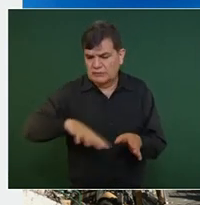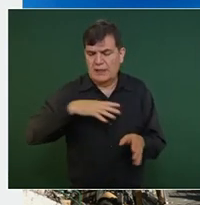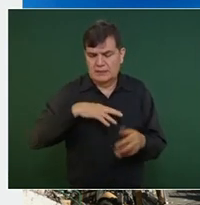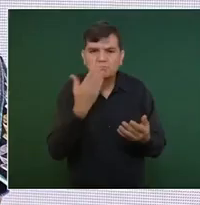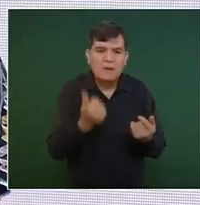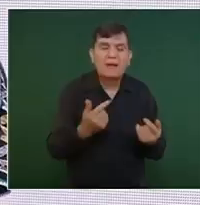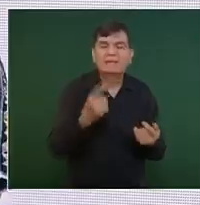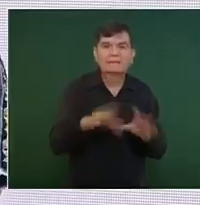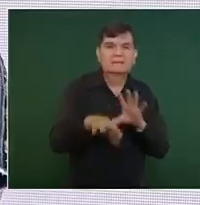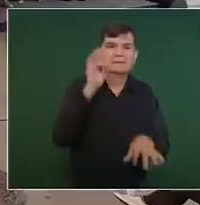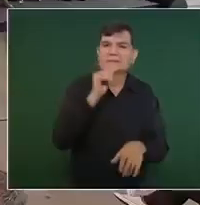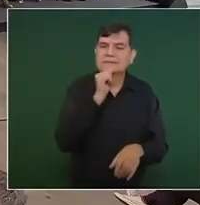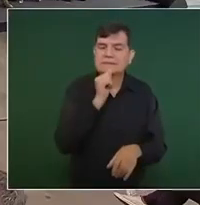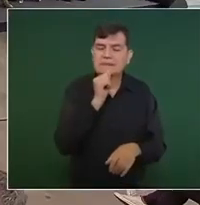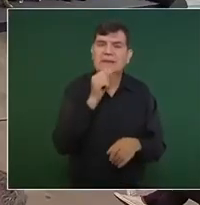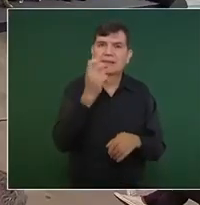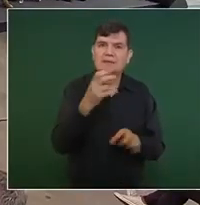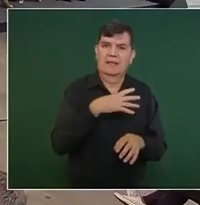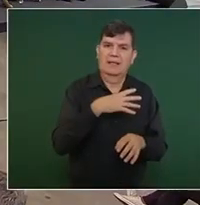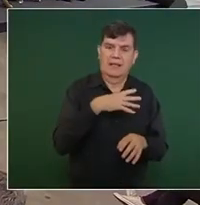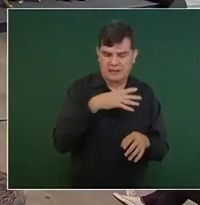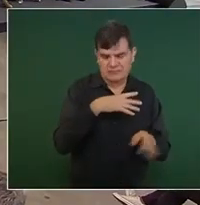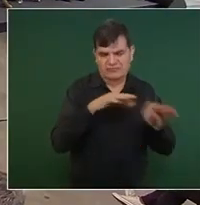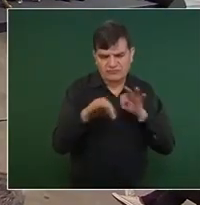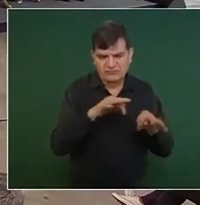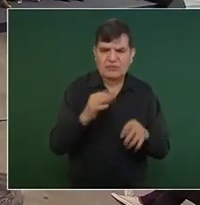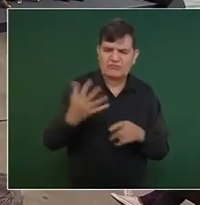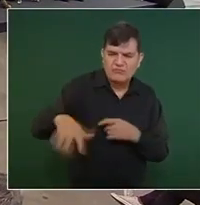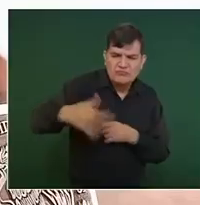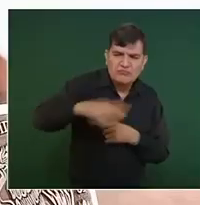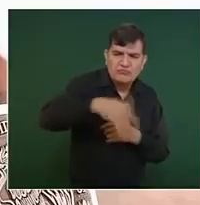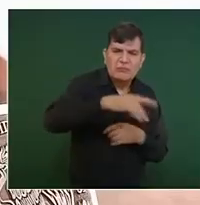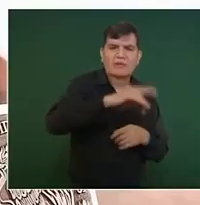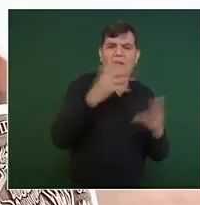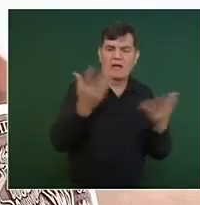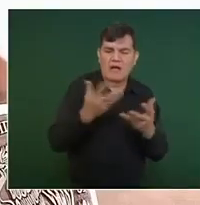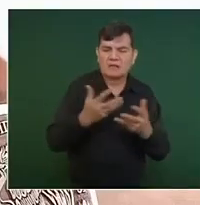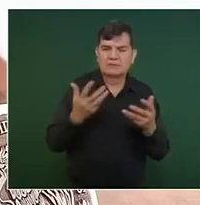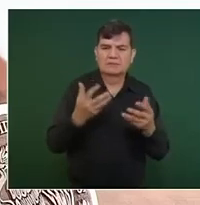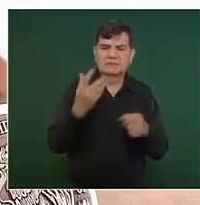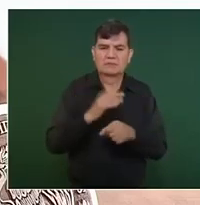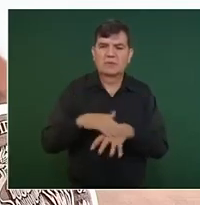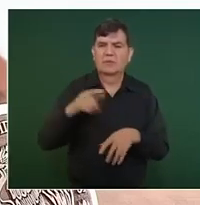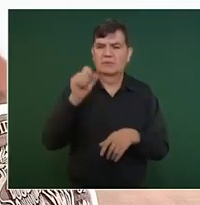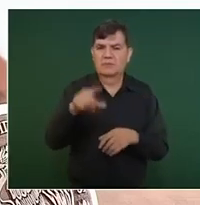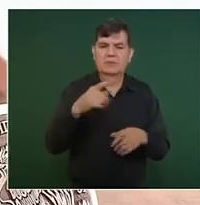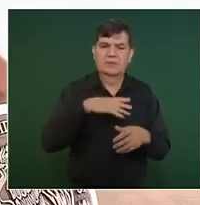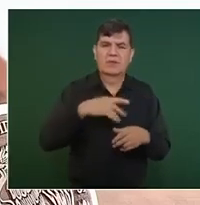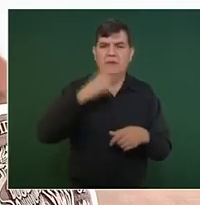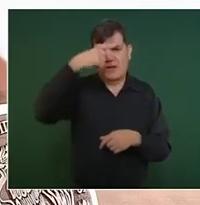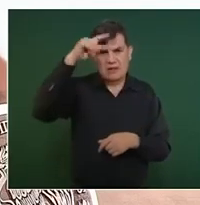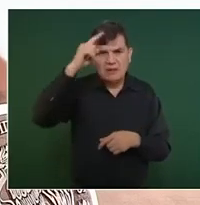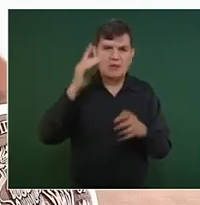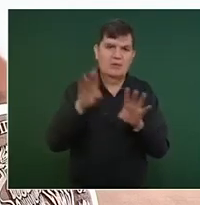resultados. También están todos los trabajos de búsqueda que están realizados por parte de la Marina